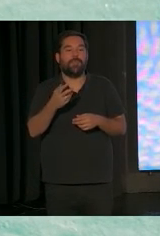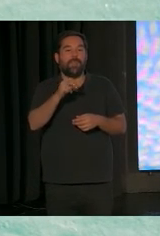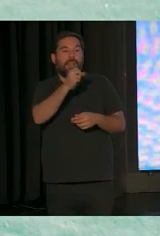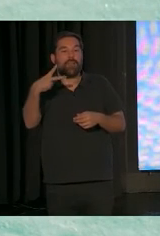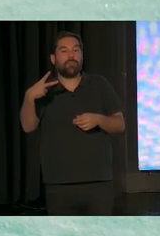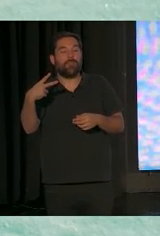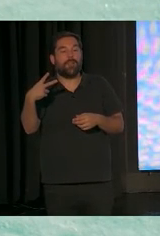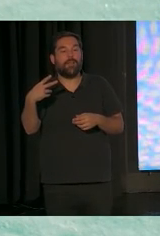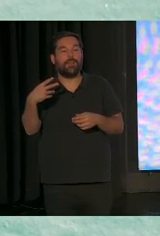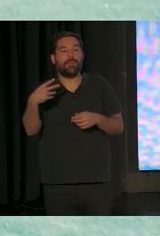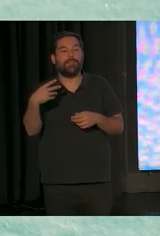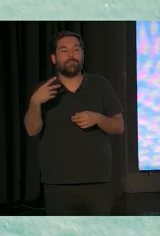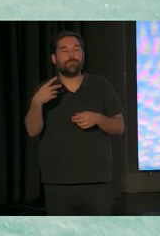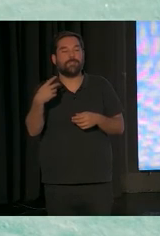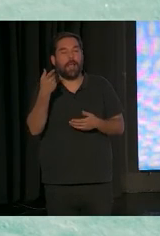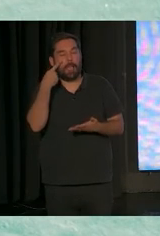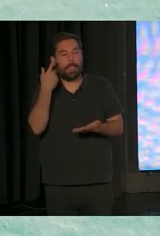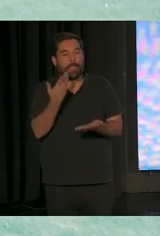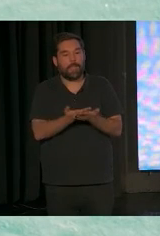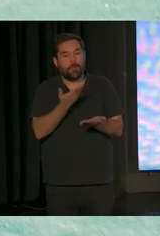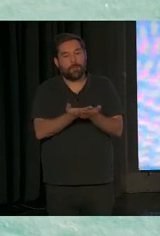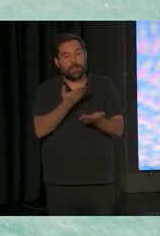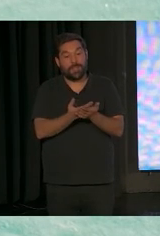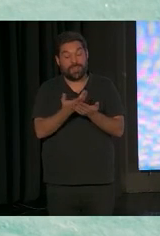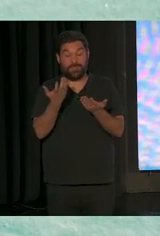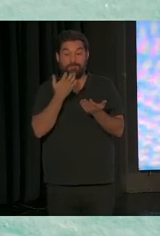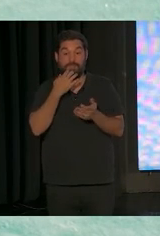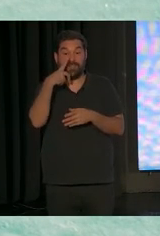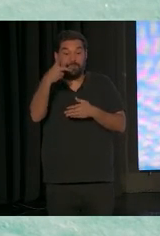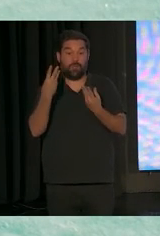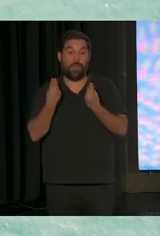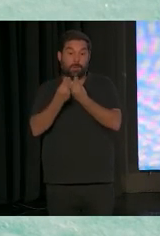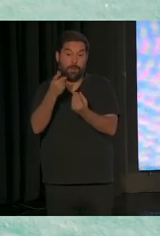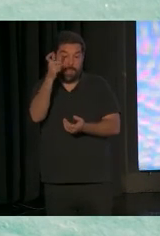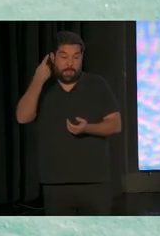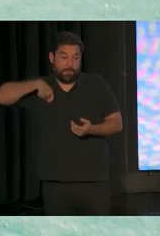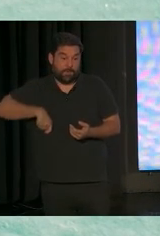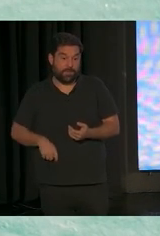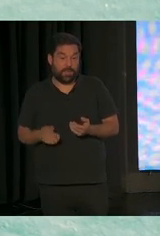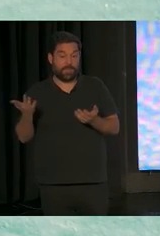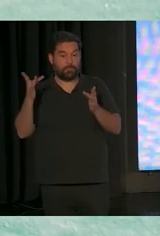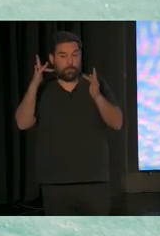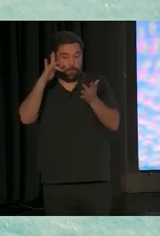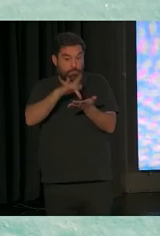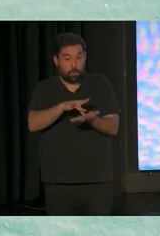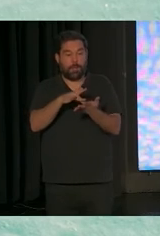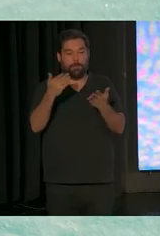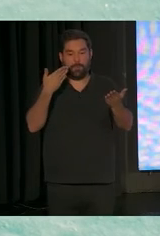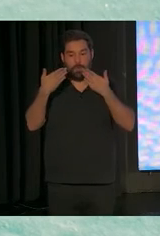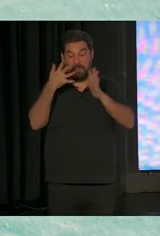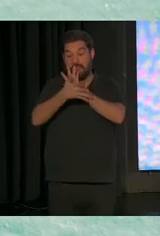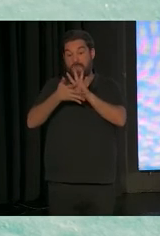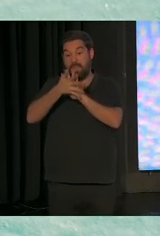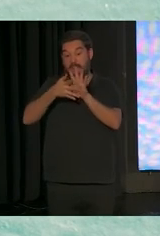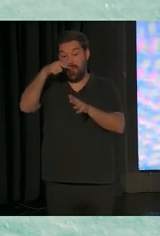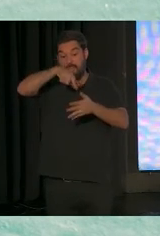los resultados realmente están demostrando que cuando tú acompañas a la gente y tienes oportunidad de sentarte a hablar, es cuando realmente empiezan